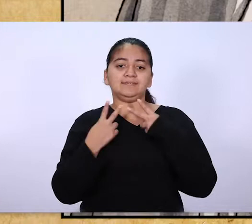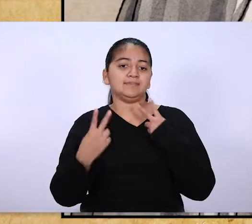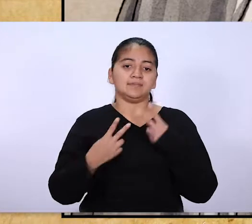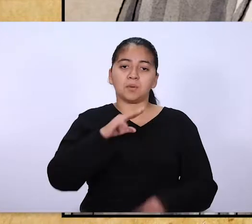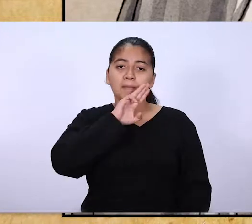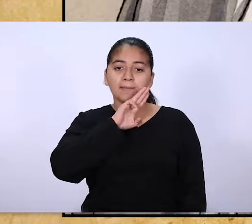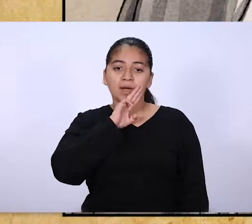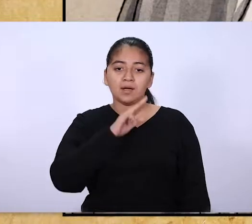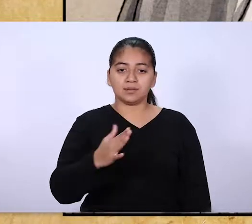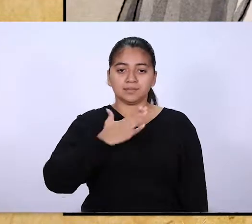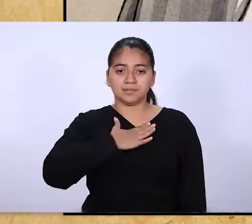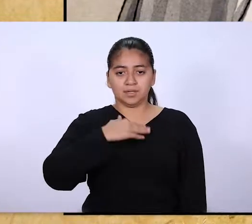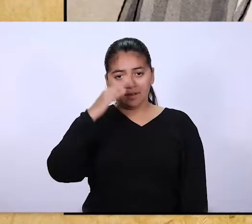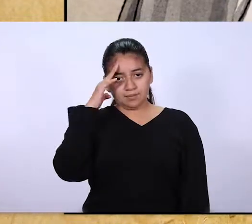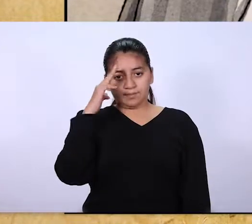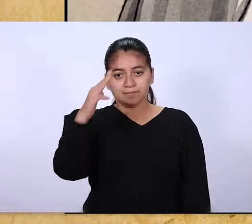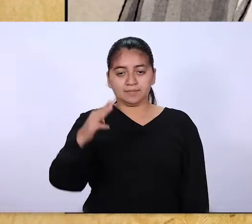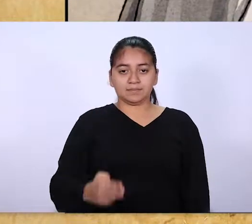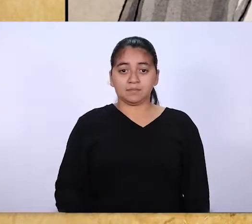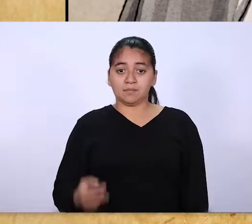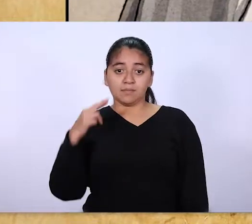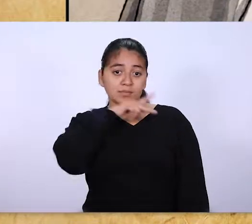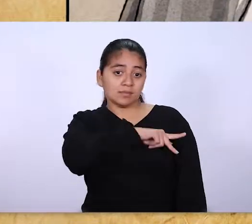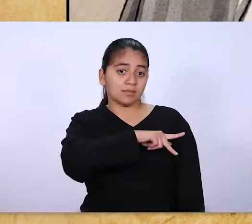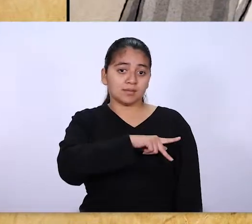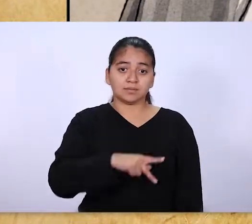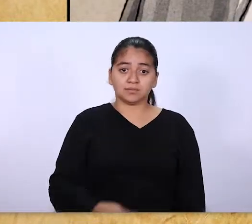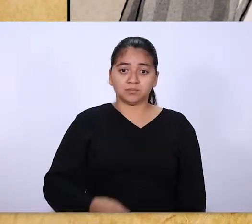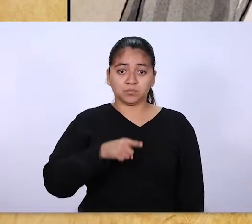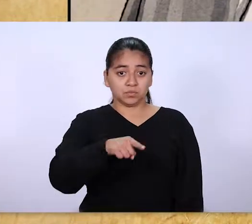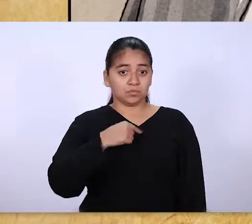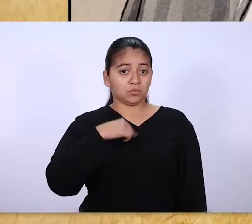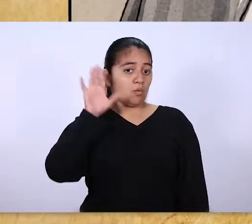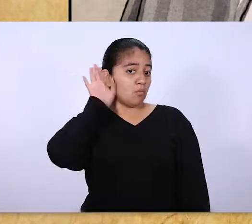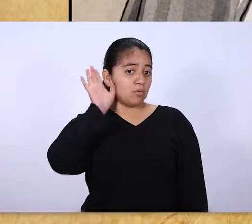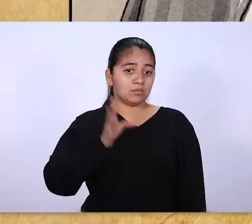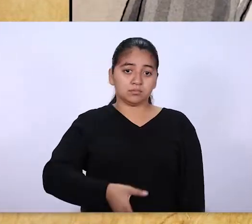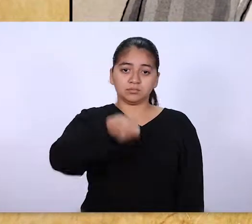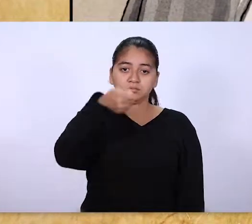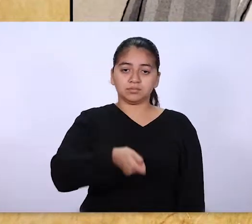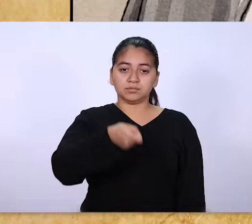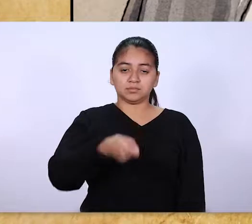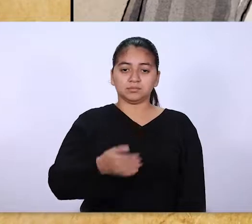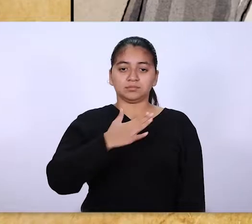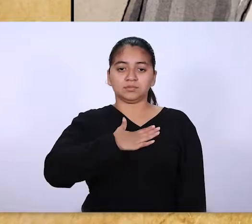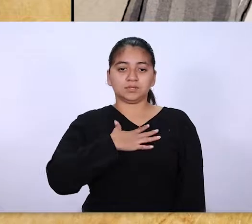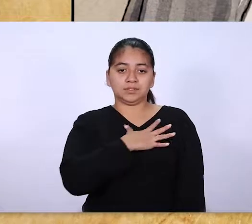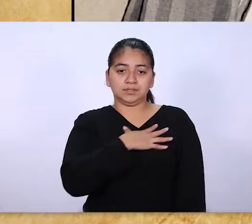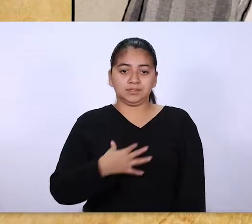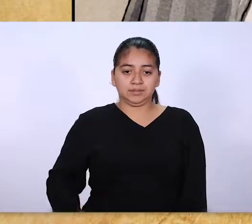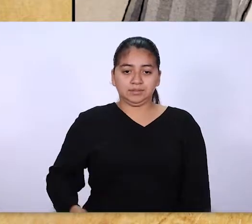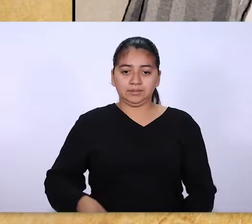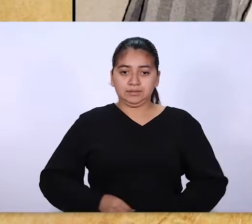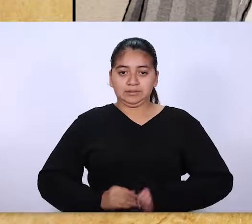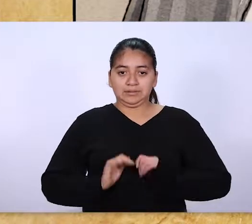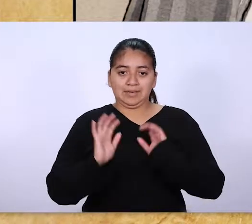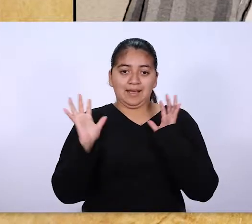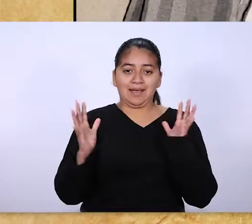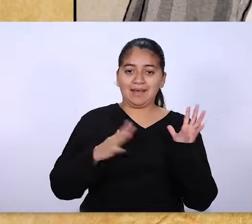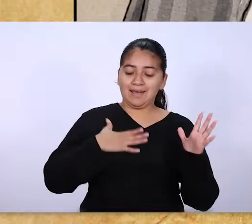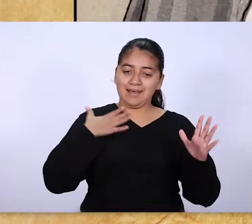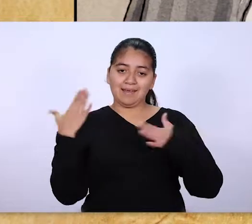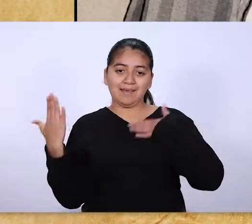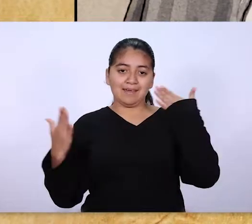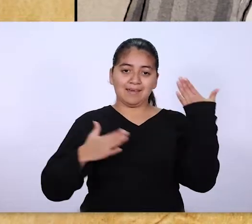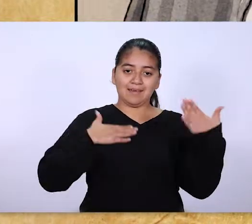yo para que venga a visitarme la madre de mi Señor? Pues tan pronto como oí tu saludo, mi hijo